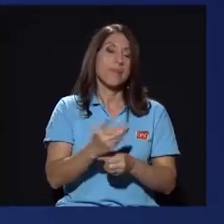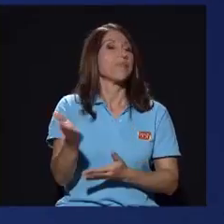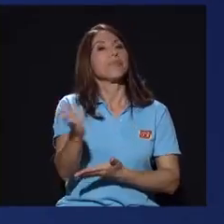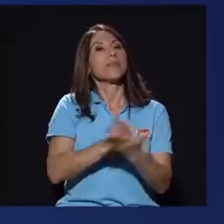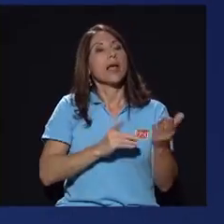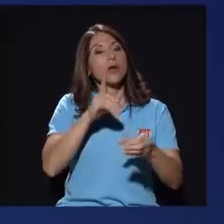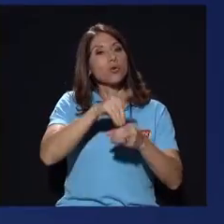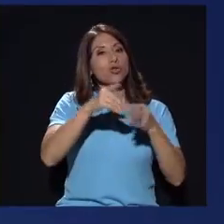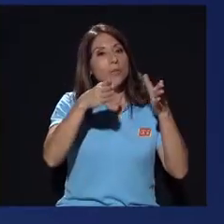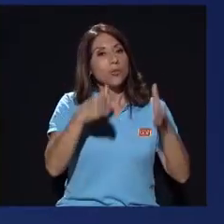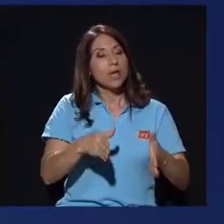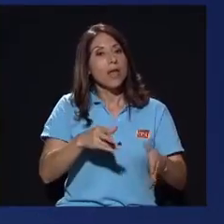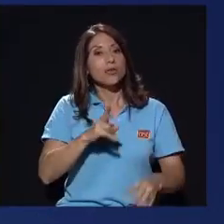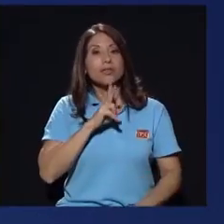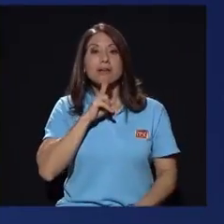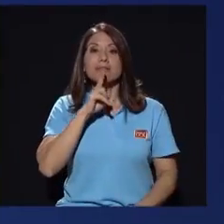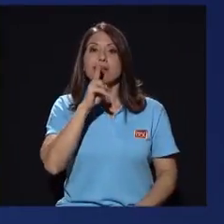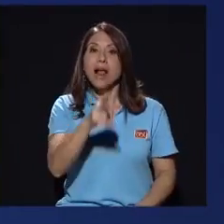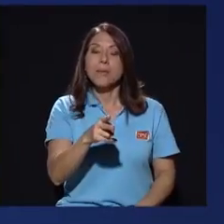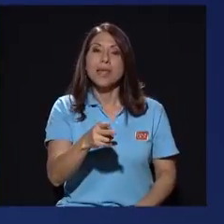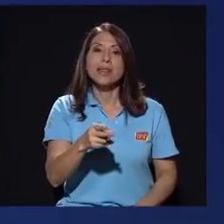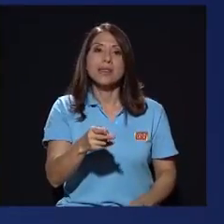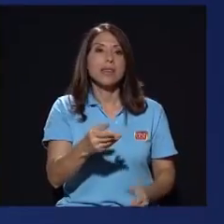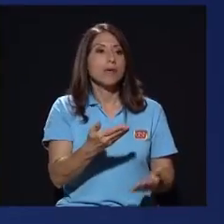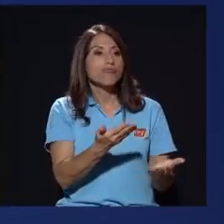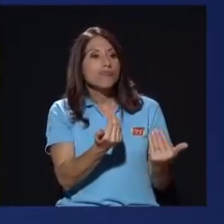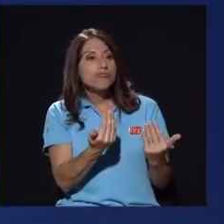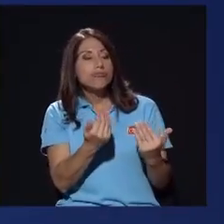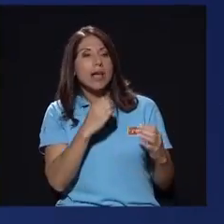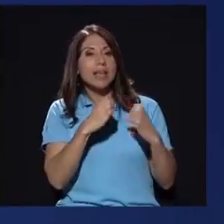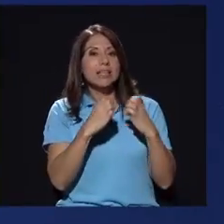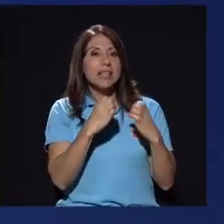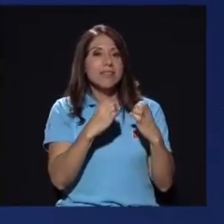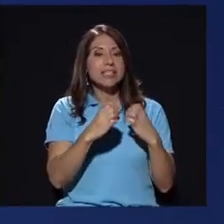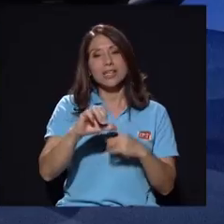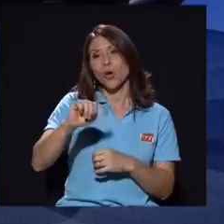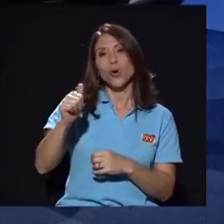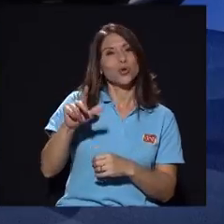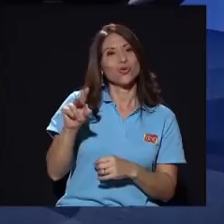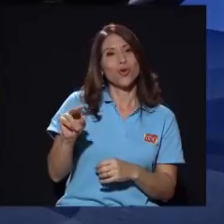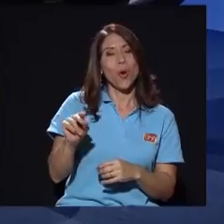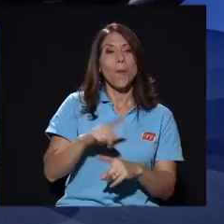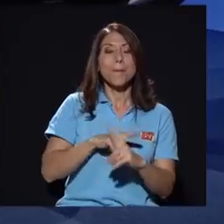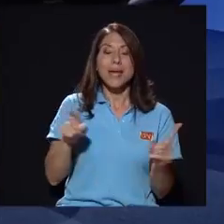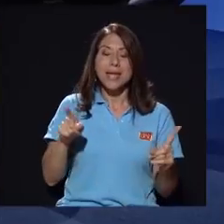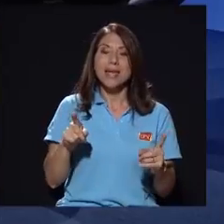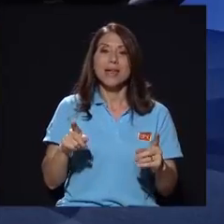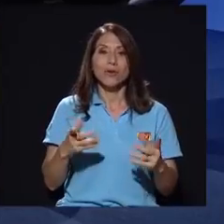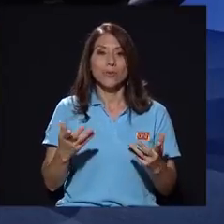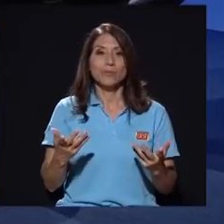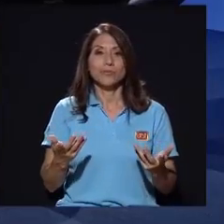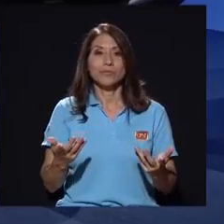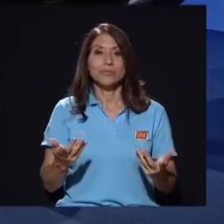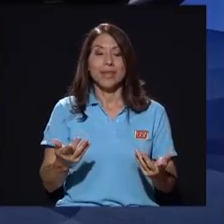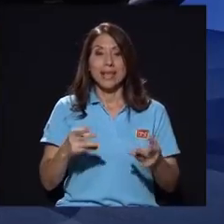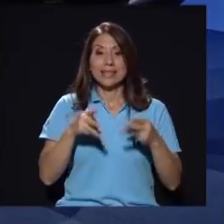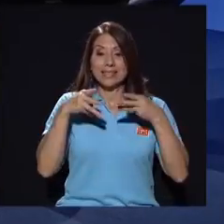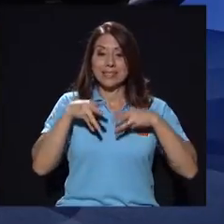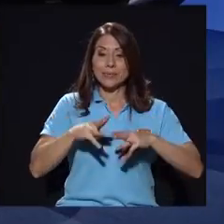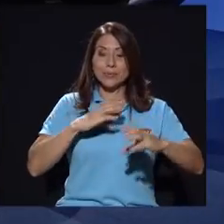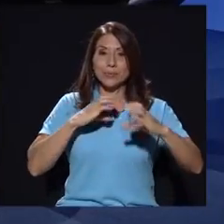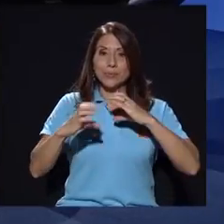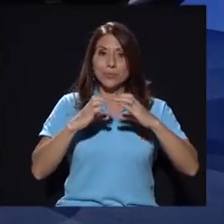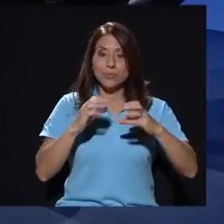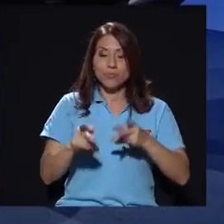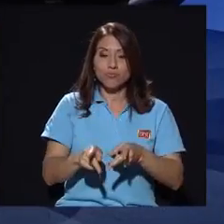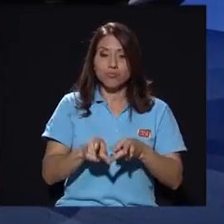Hay diputados que realmente han aportado muchísimo en las entrevistas, otros no tanto, pero a mí me parece que digamos que si bien la